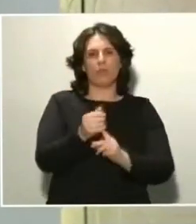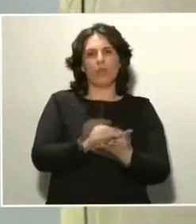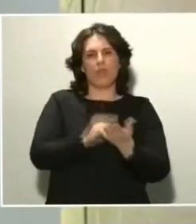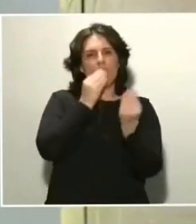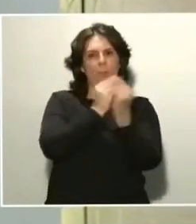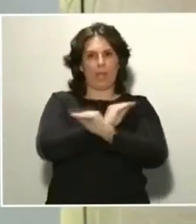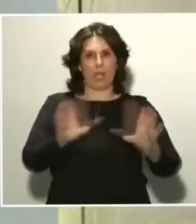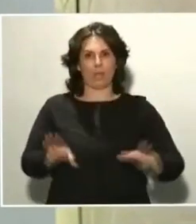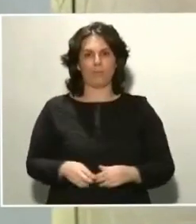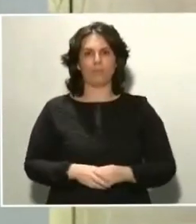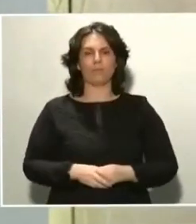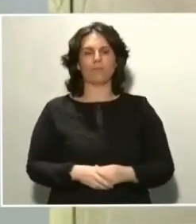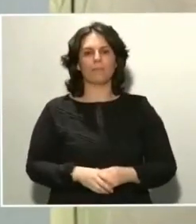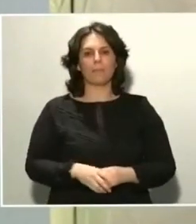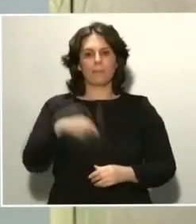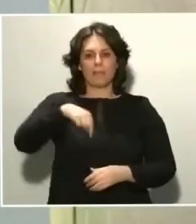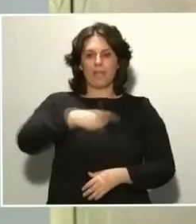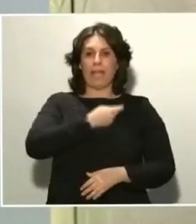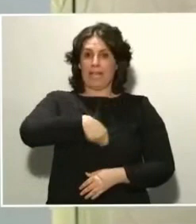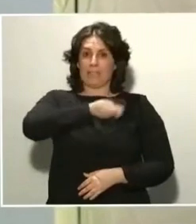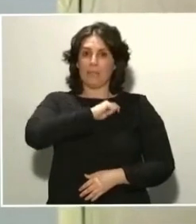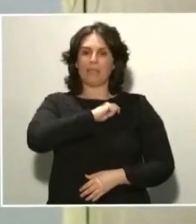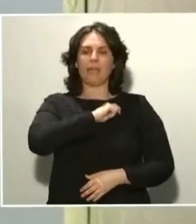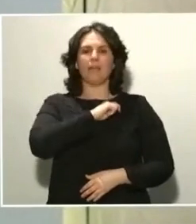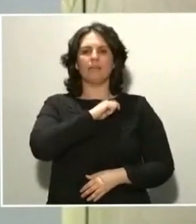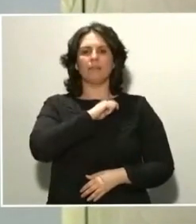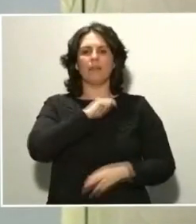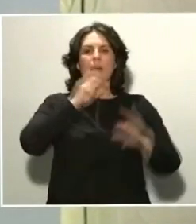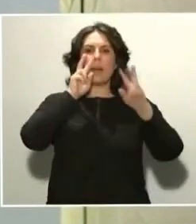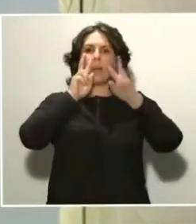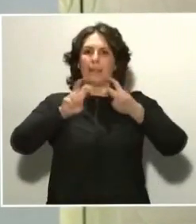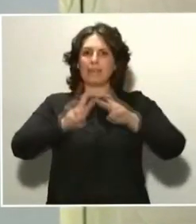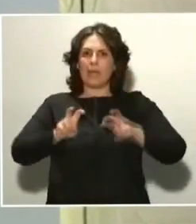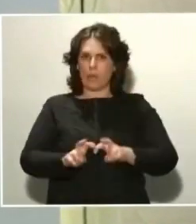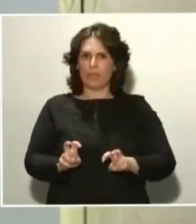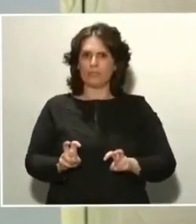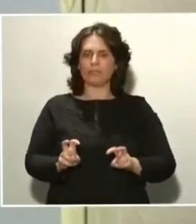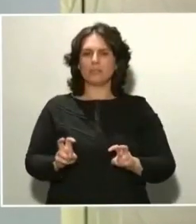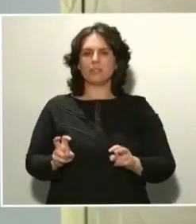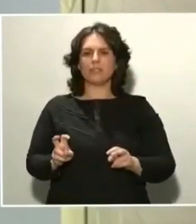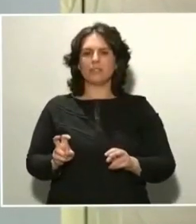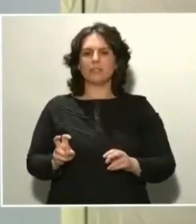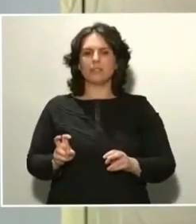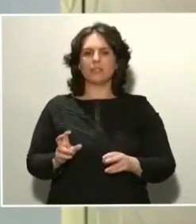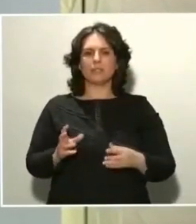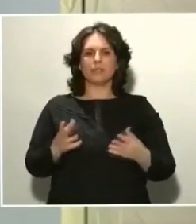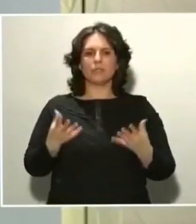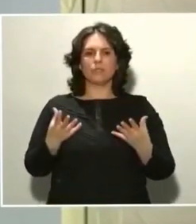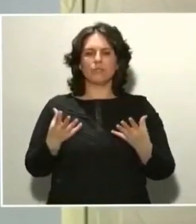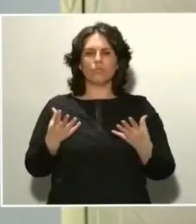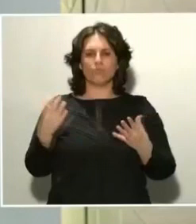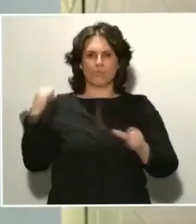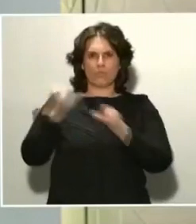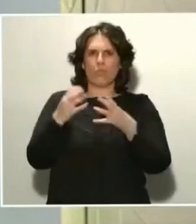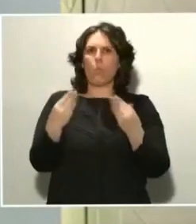Dentro de España tenemos una serie de investigaciones que son muy competitivas y que podrían aportar resultados que